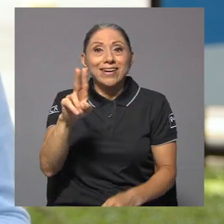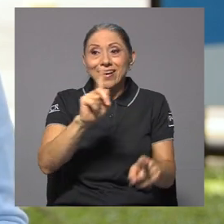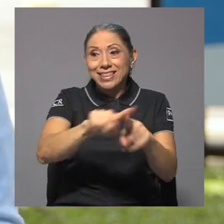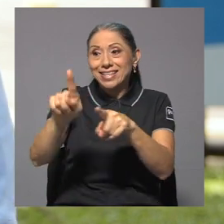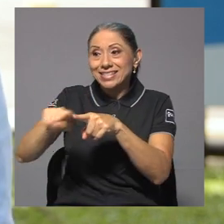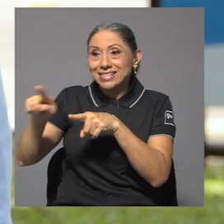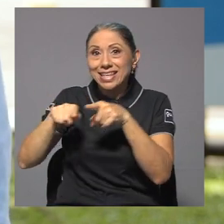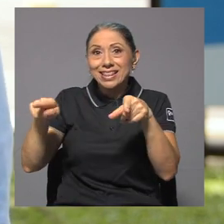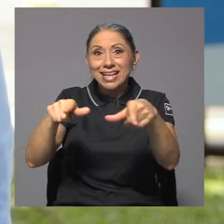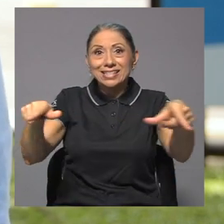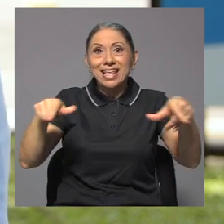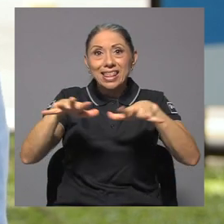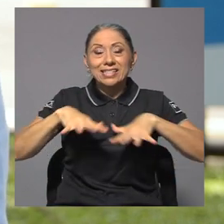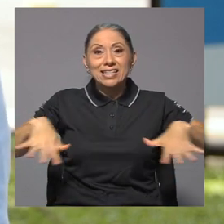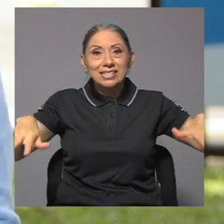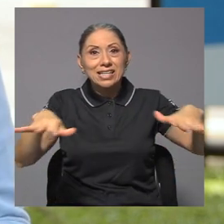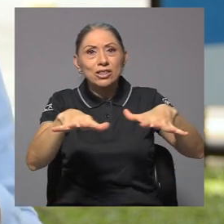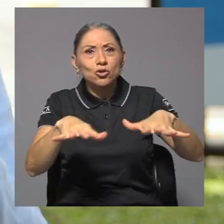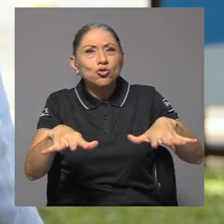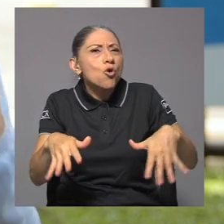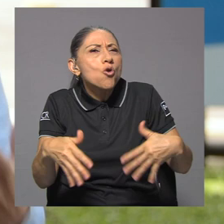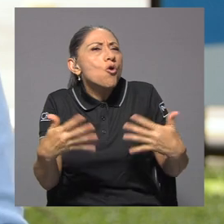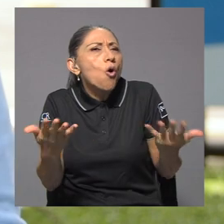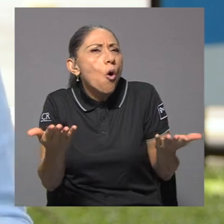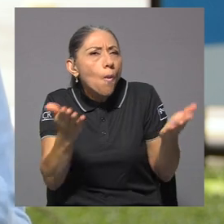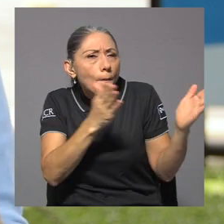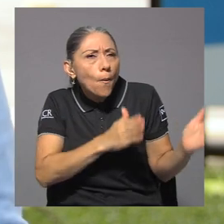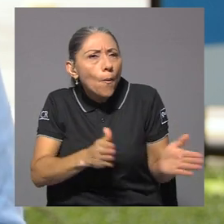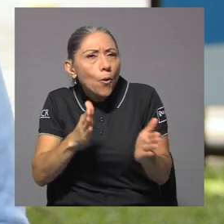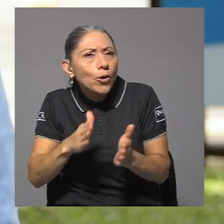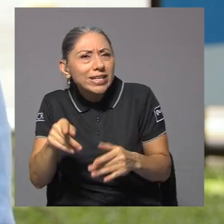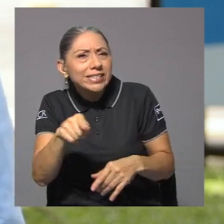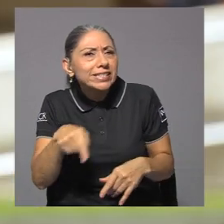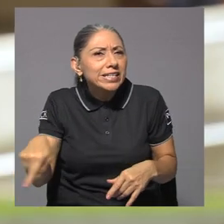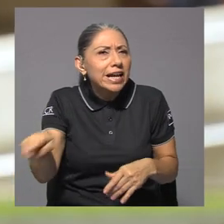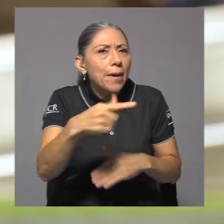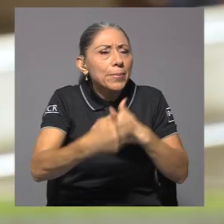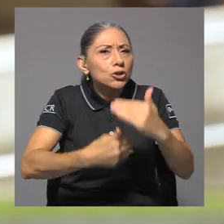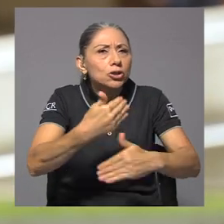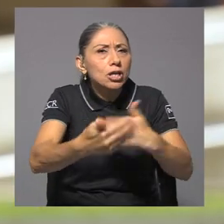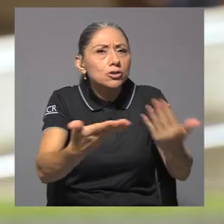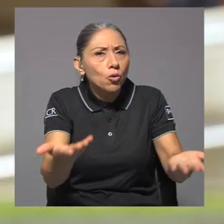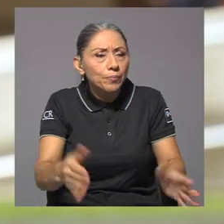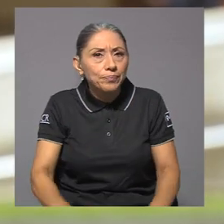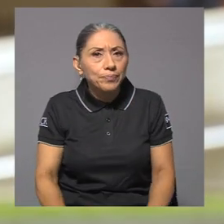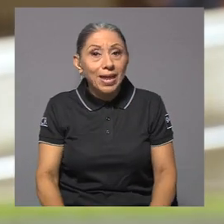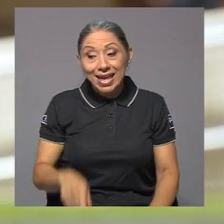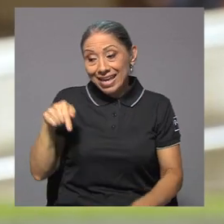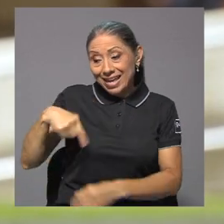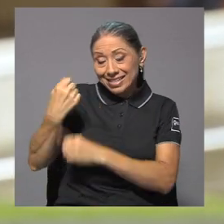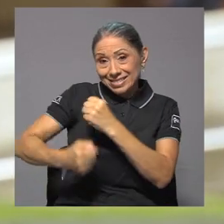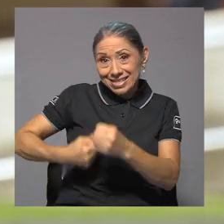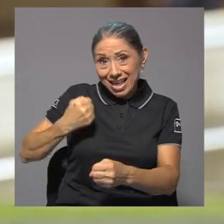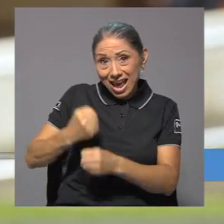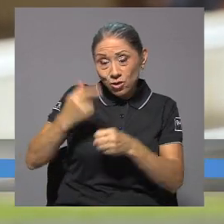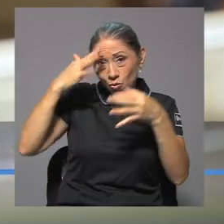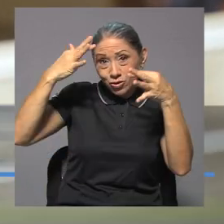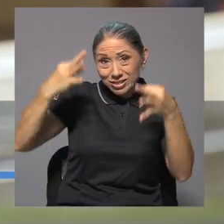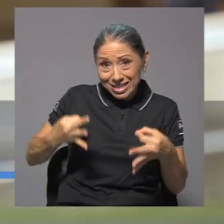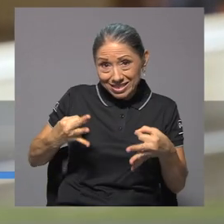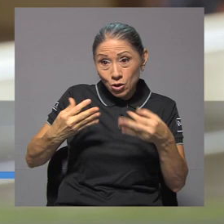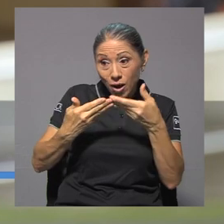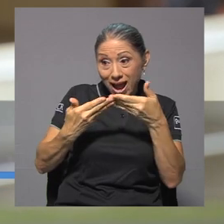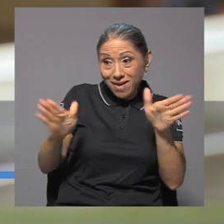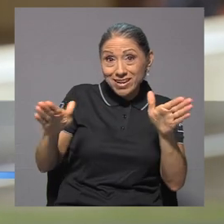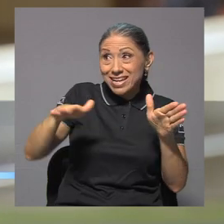distintas sedes y recintos. ¿Cómo ha sido la logística para todo este proceso? Sí, claro, este año cuando se decidió